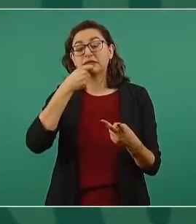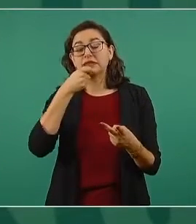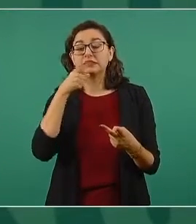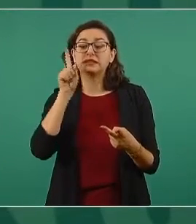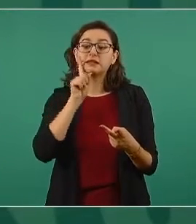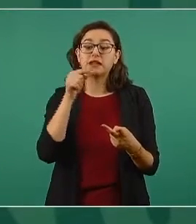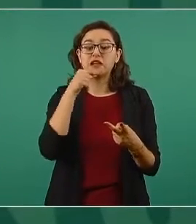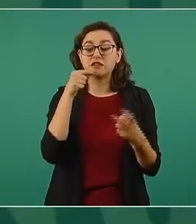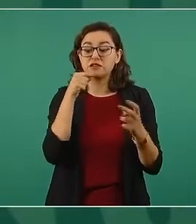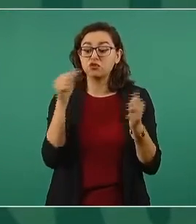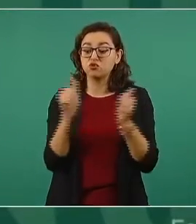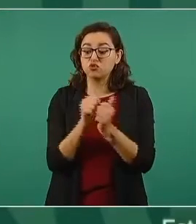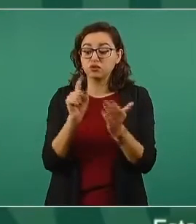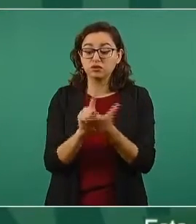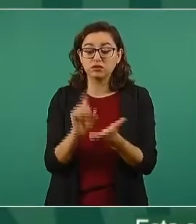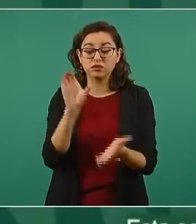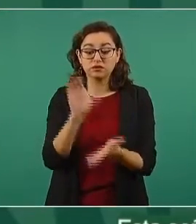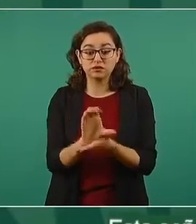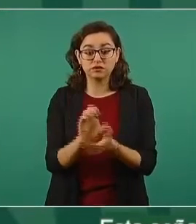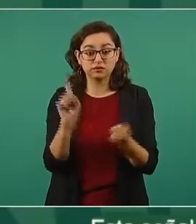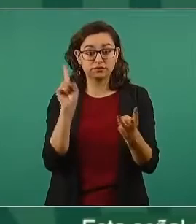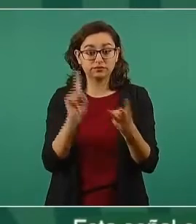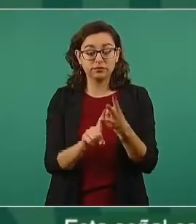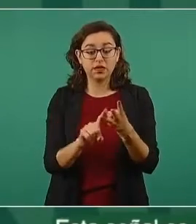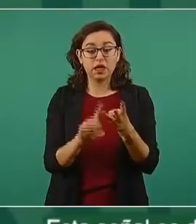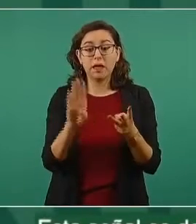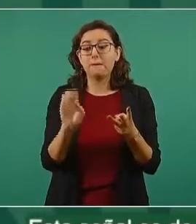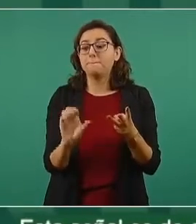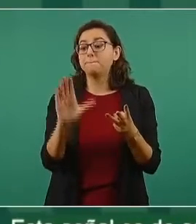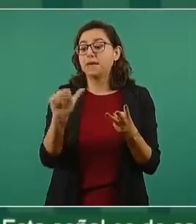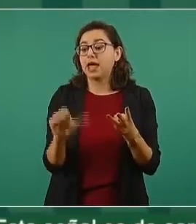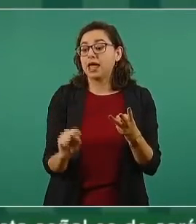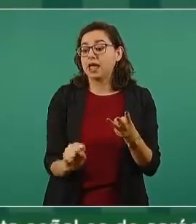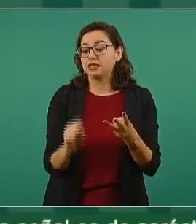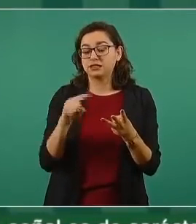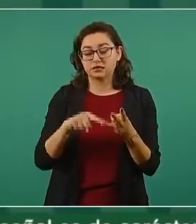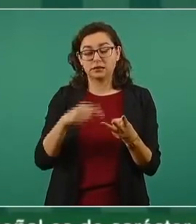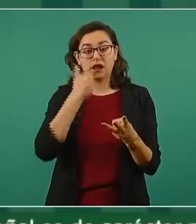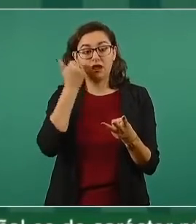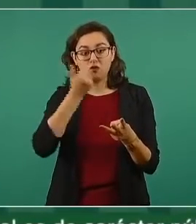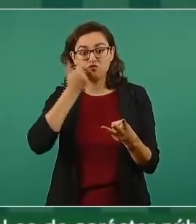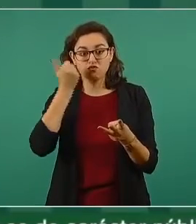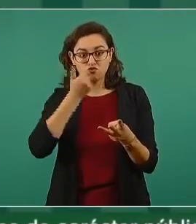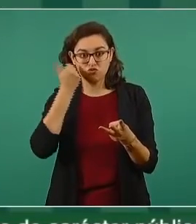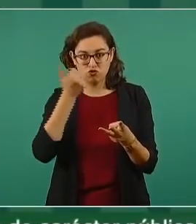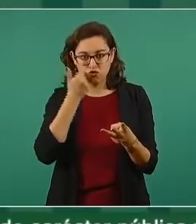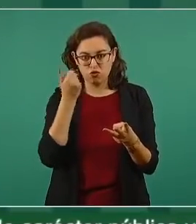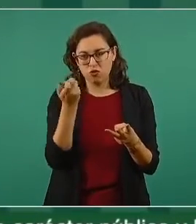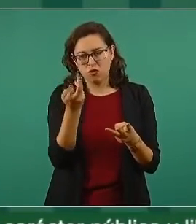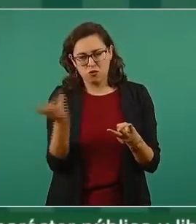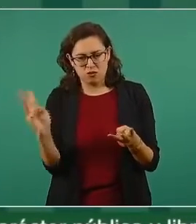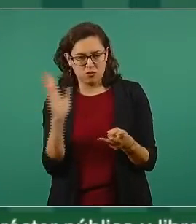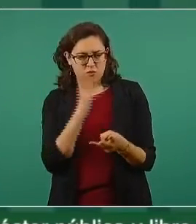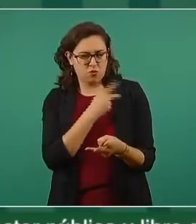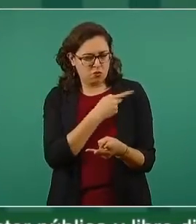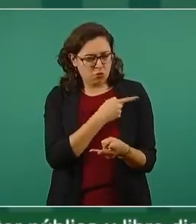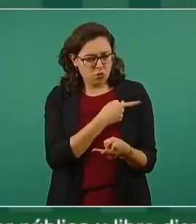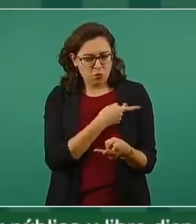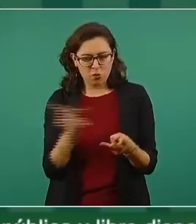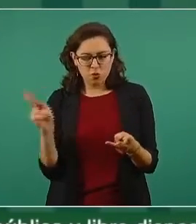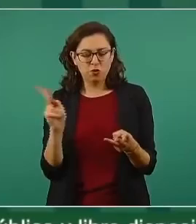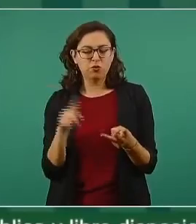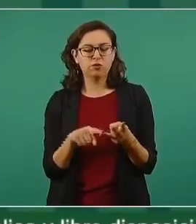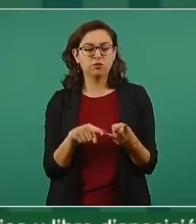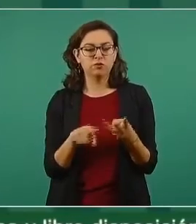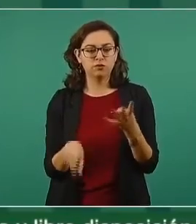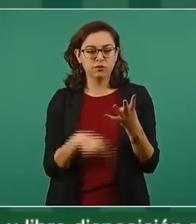discapacidad, las becas para estudiantes de familias humildes y